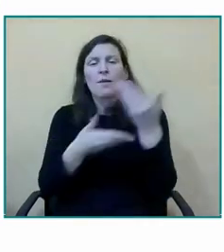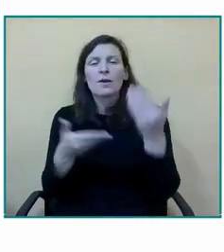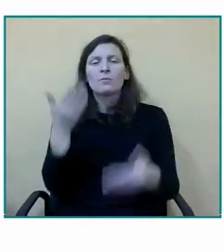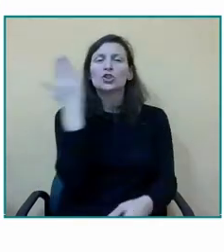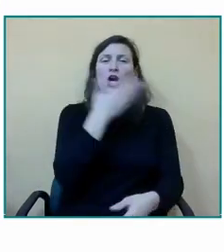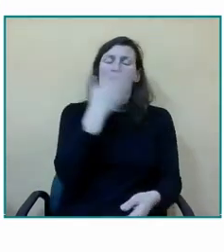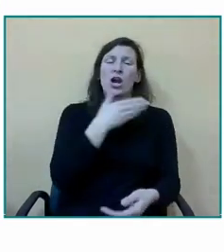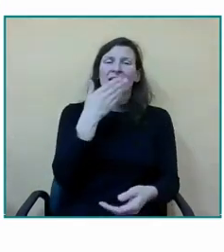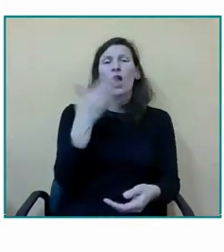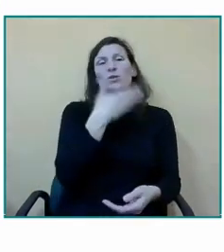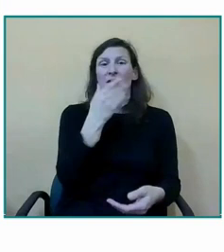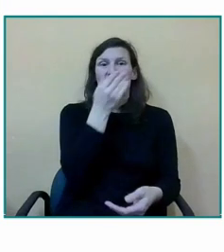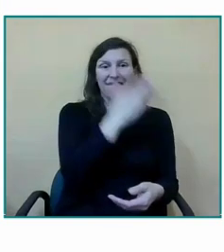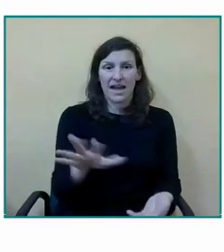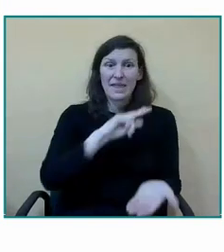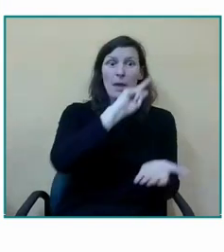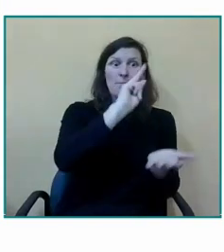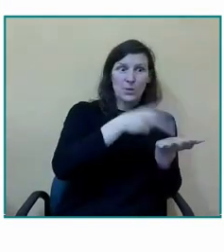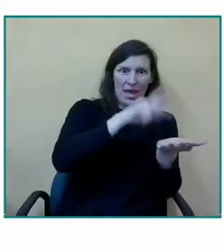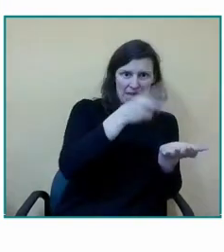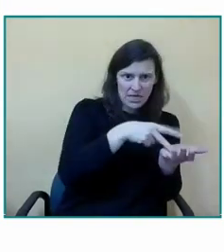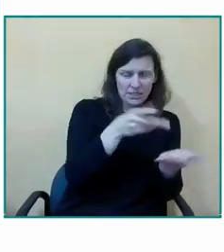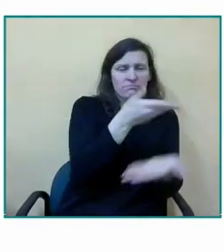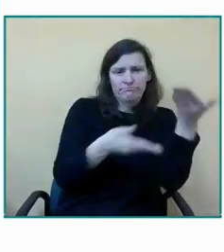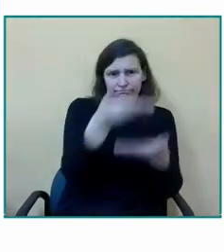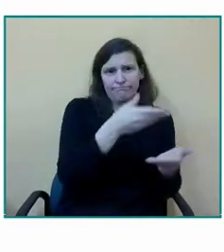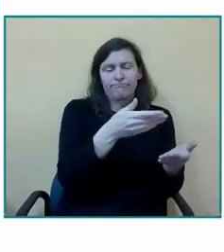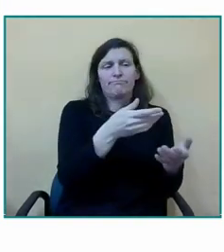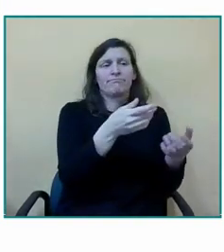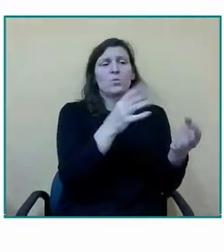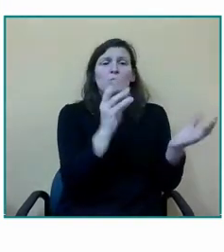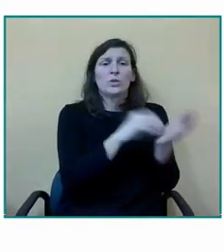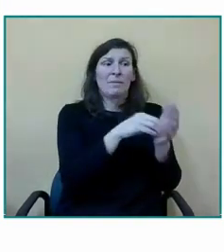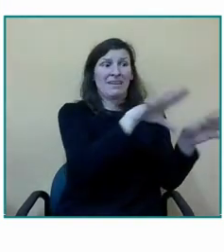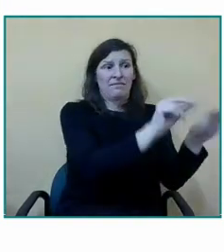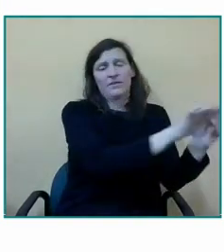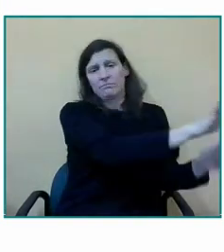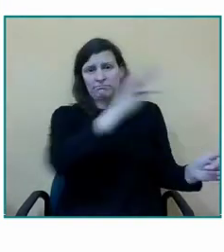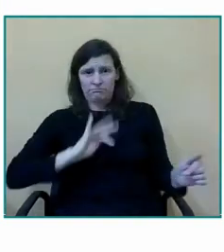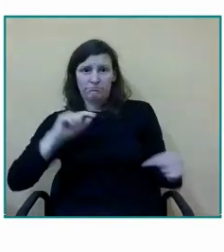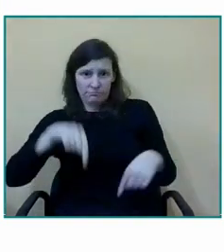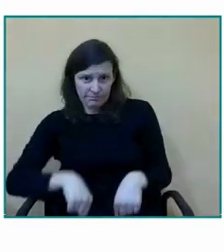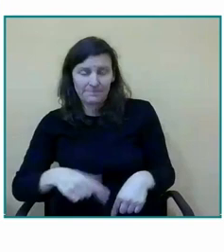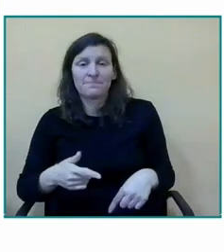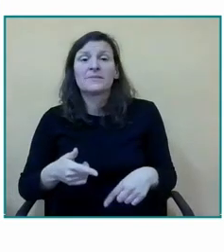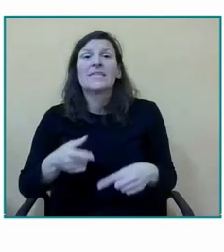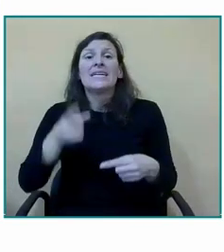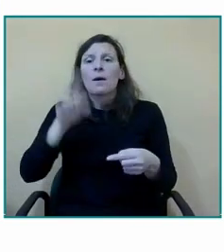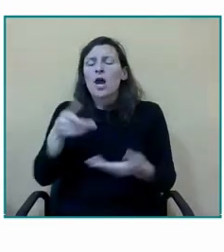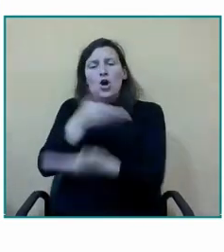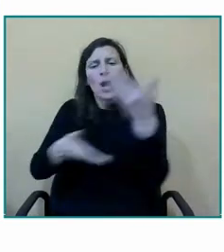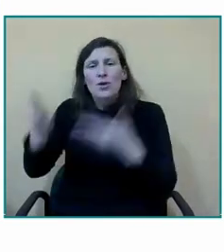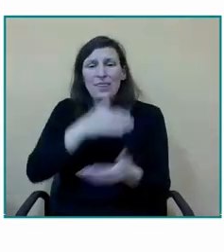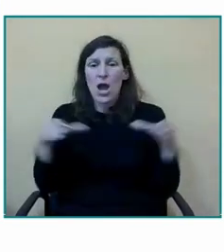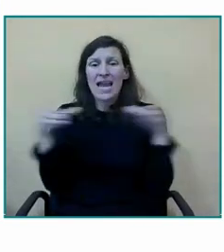vamos a coordinar con hospitales con gabinetes logopédicos con atención temprana y que cada uno va a regando y abonando estas semillitas